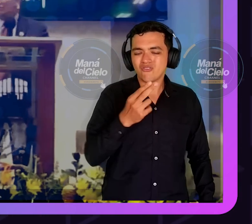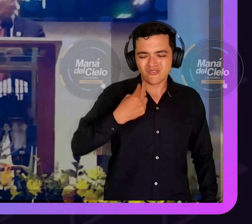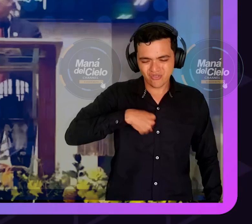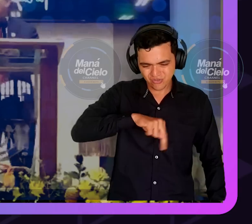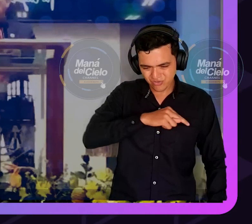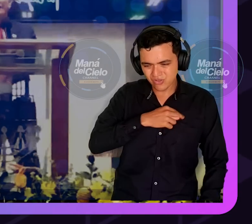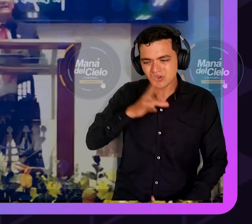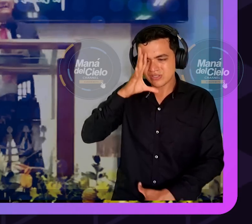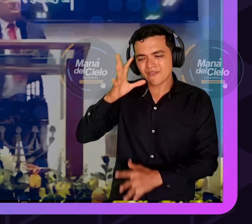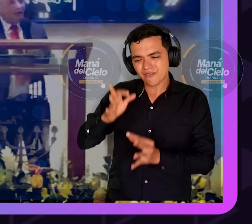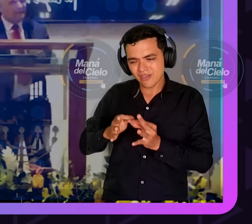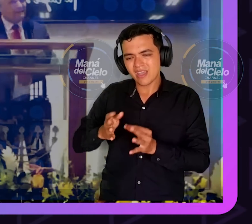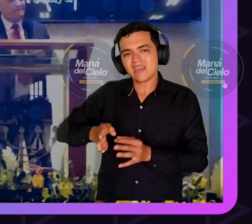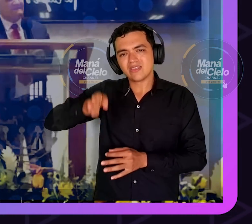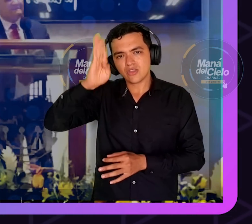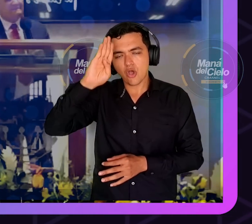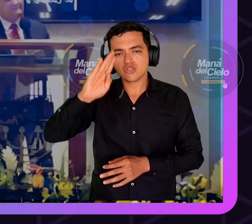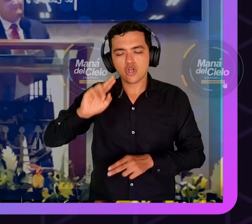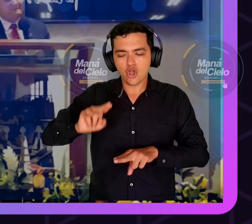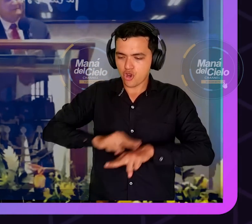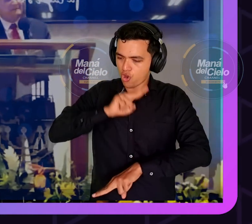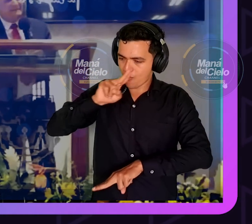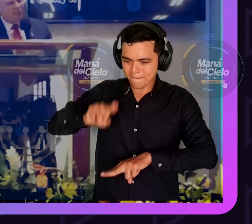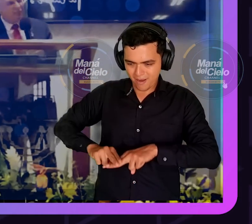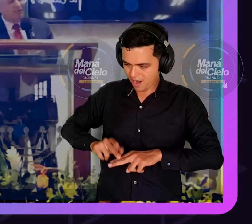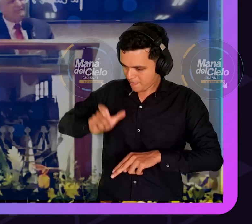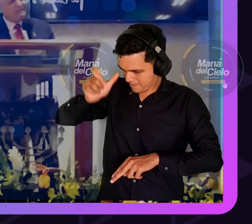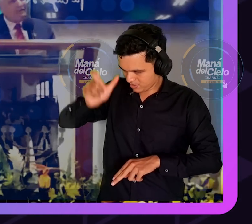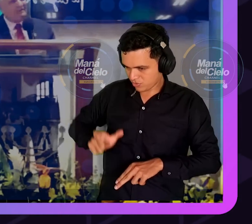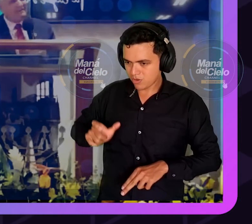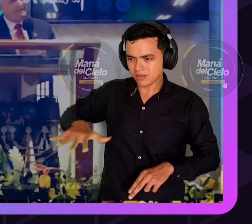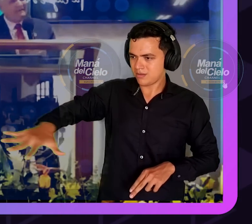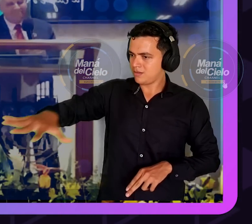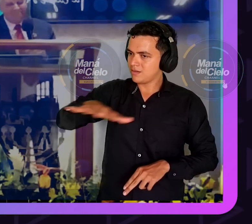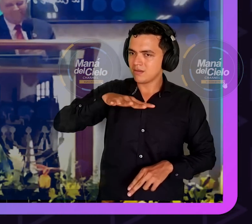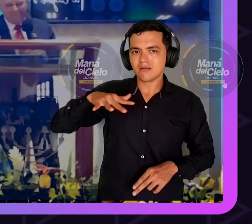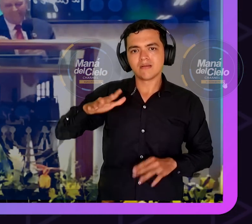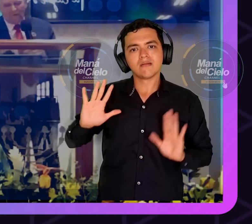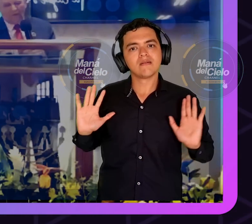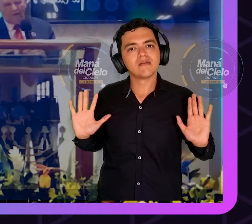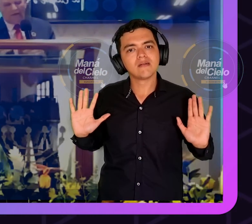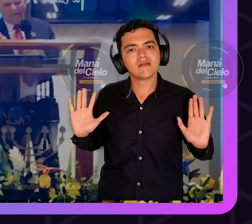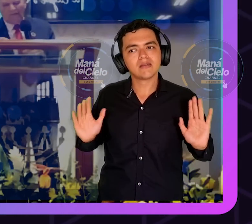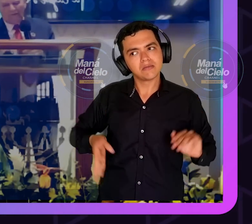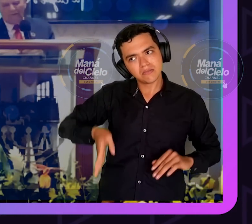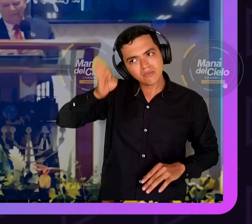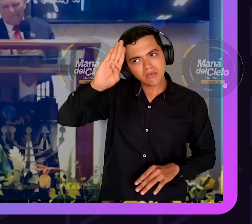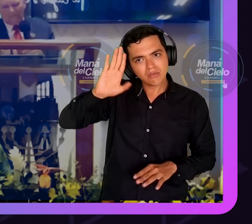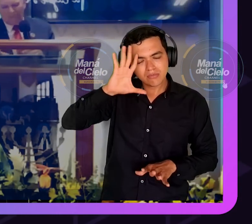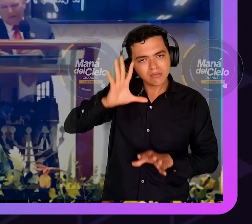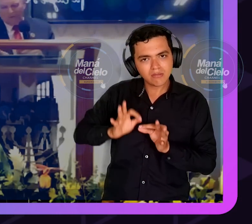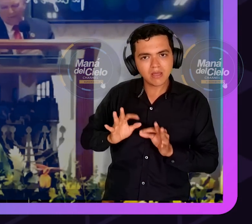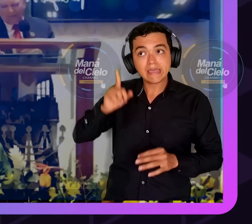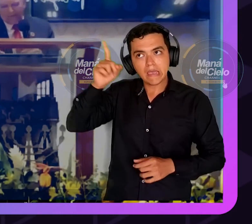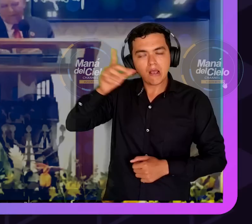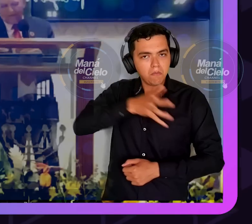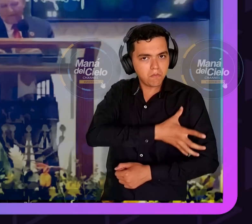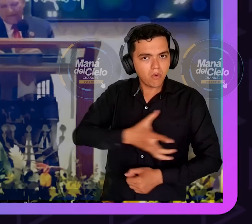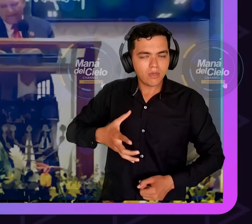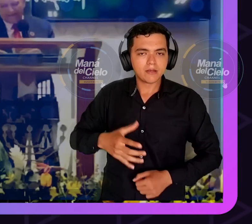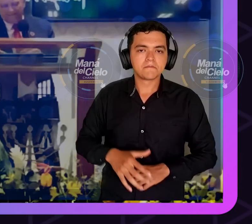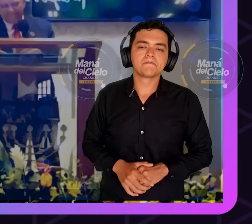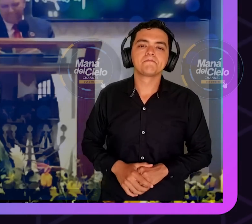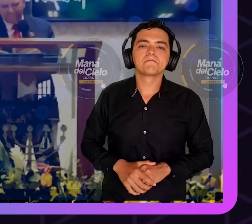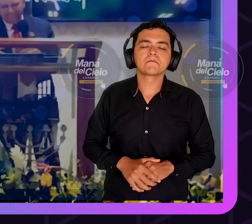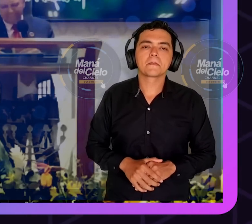aquí somos hermosos naturales. Gloria al Señor. Así que, yo les voy a hablar de unas pocas cosas que tengo aquí en la cabeza.